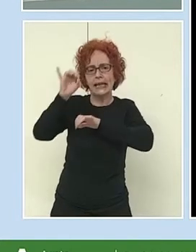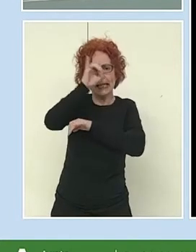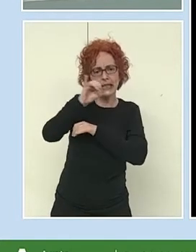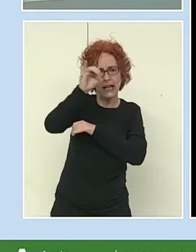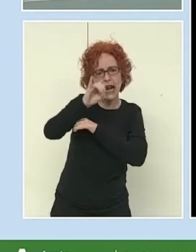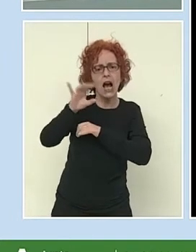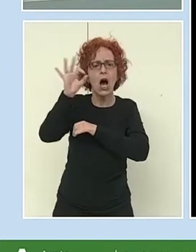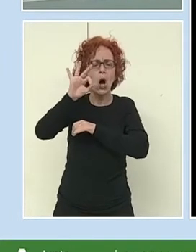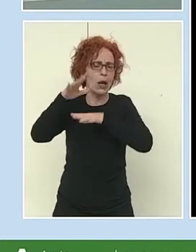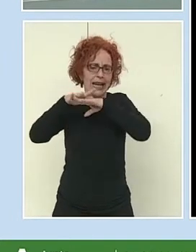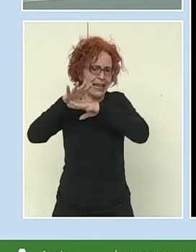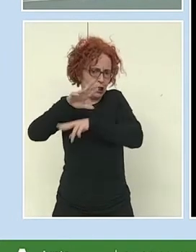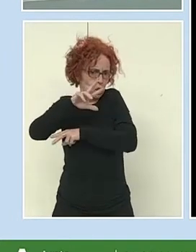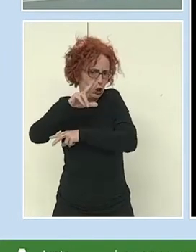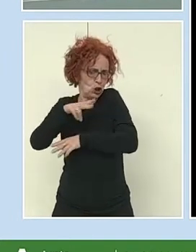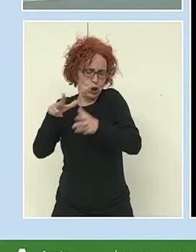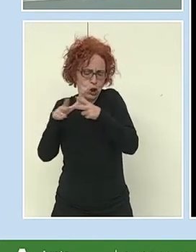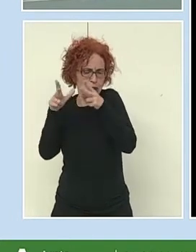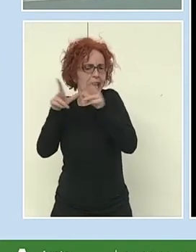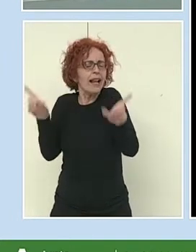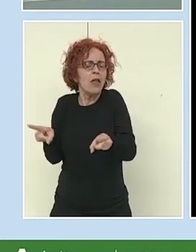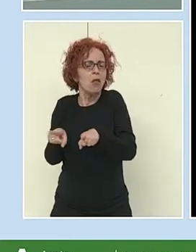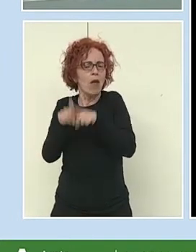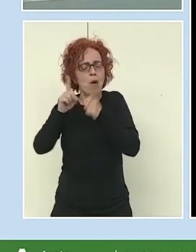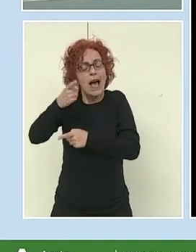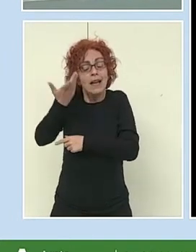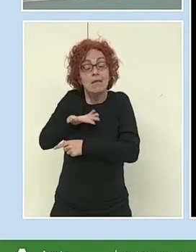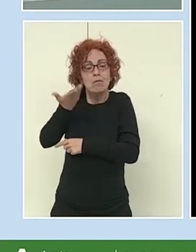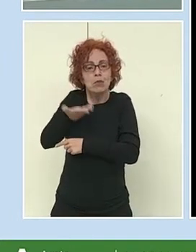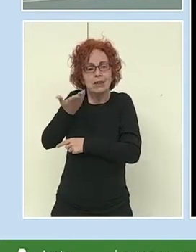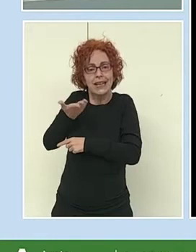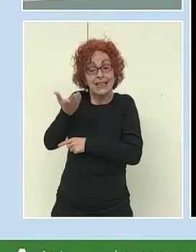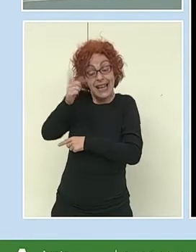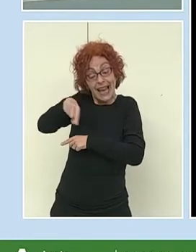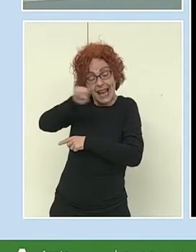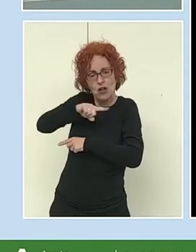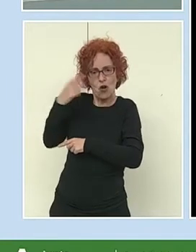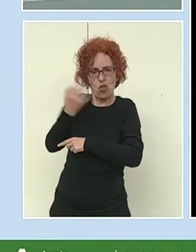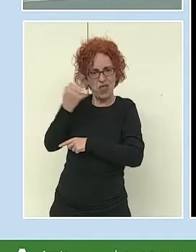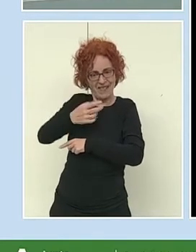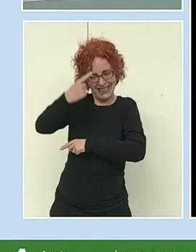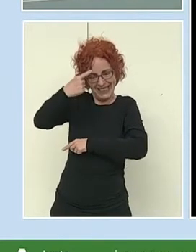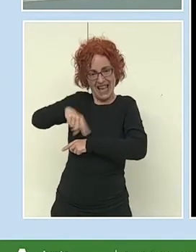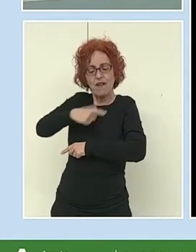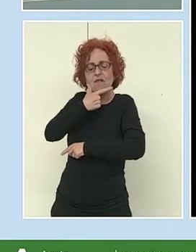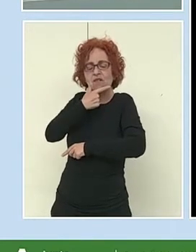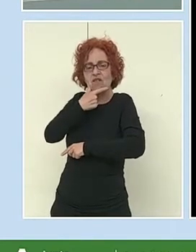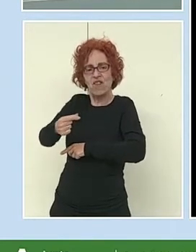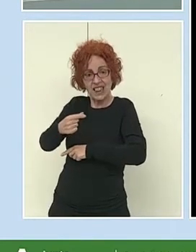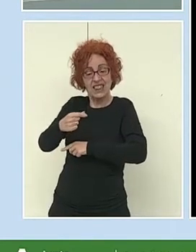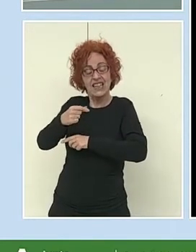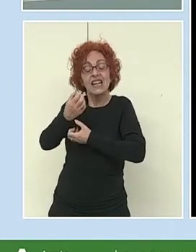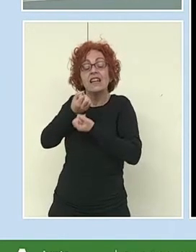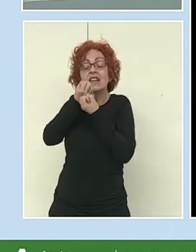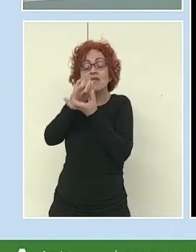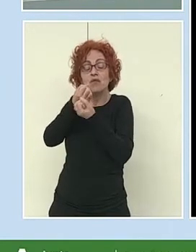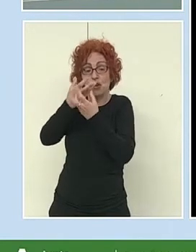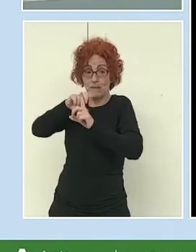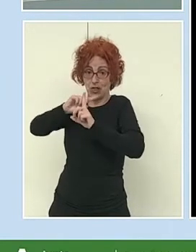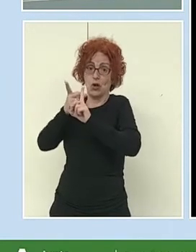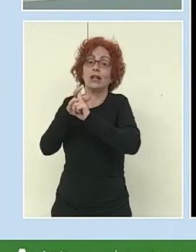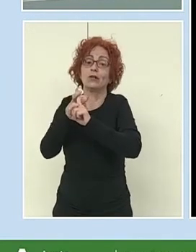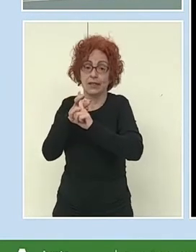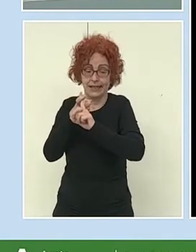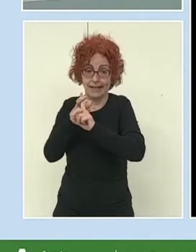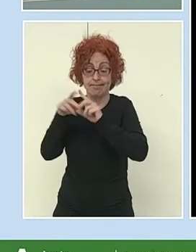red social que dominen. Es muy importante que sean ellas y ellos quienes vayan buscando esas referencias sobre las mujeres